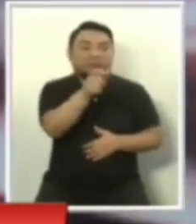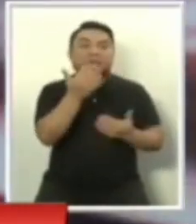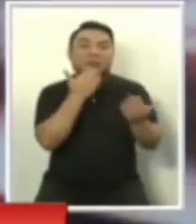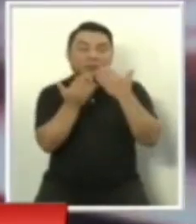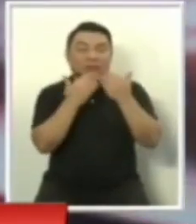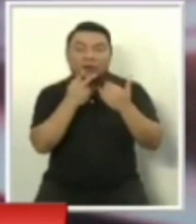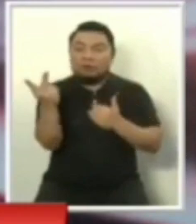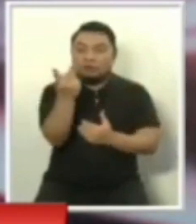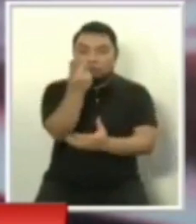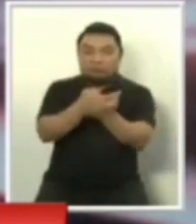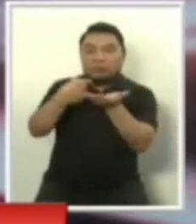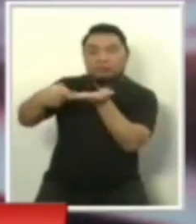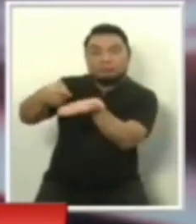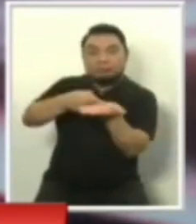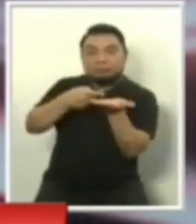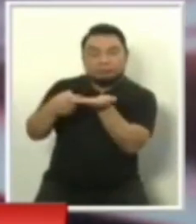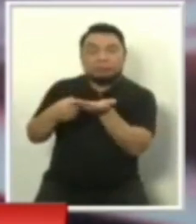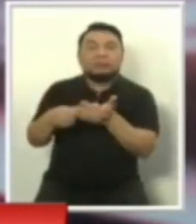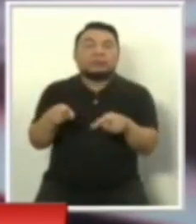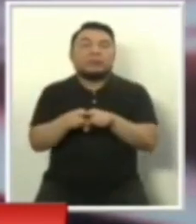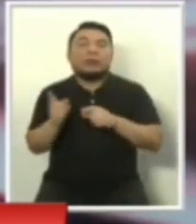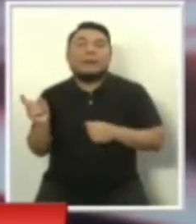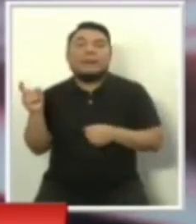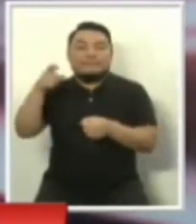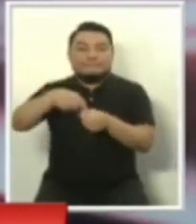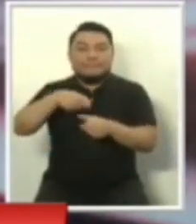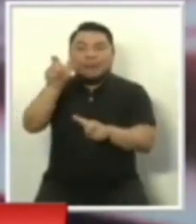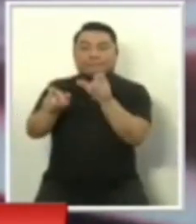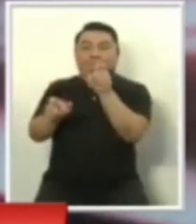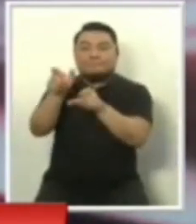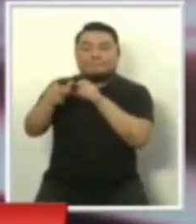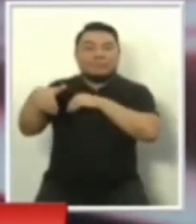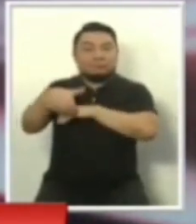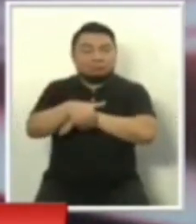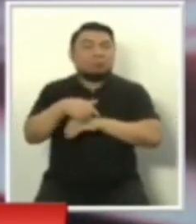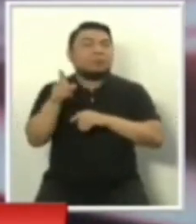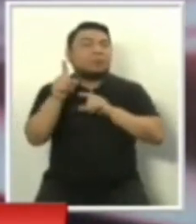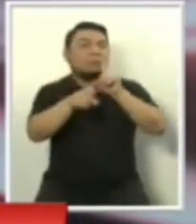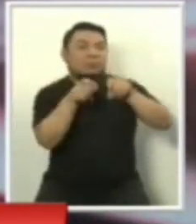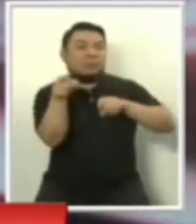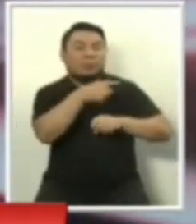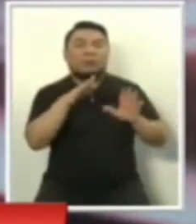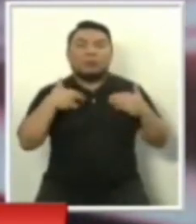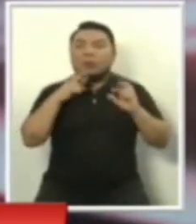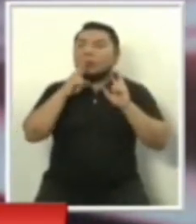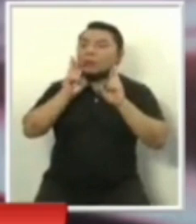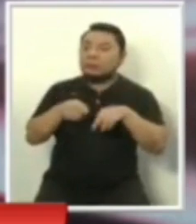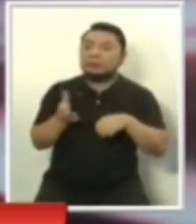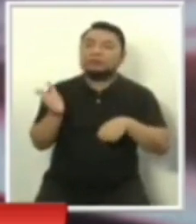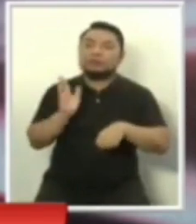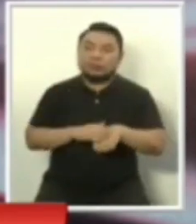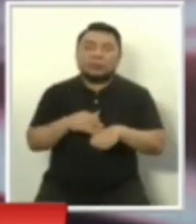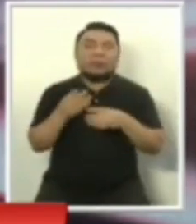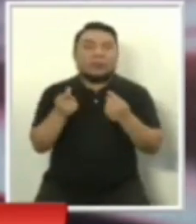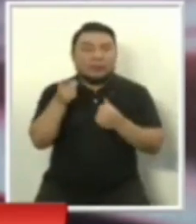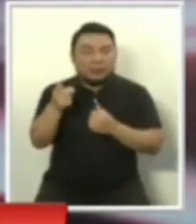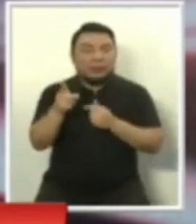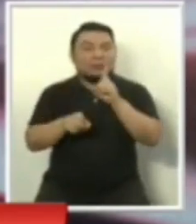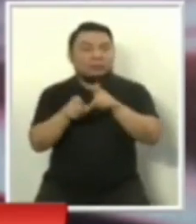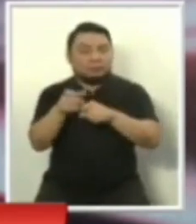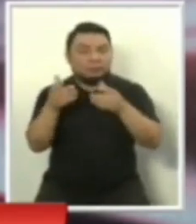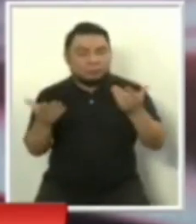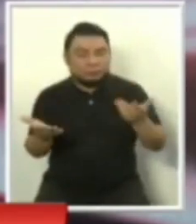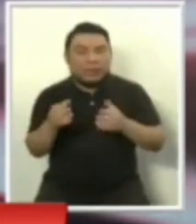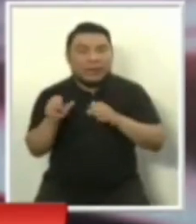debate entre los candidatos y la participación ciudadana para ver cómo los candidatos tienen la capacidad de responder sobrecaliente a las preguntas que